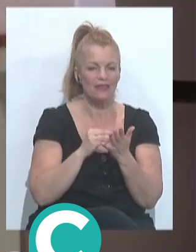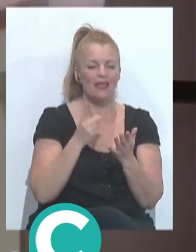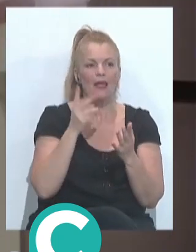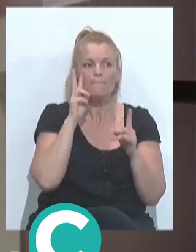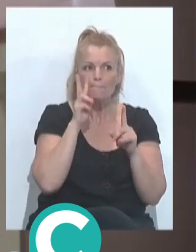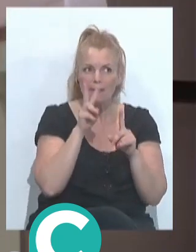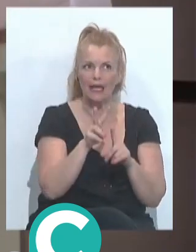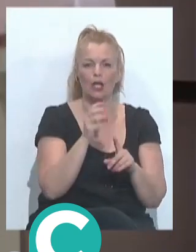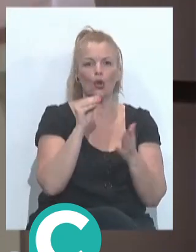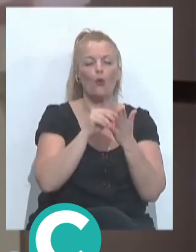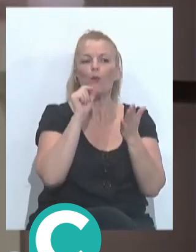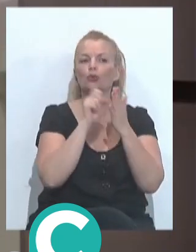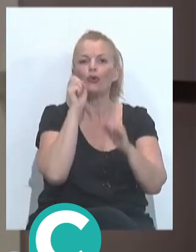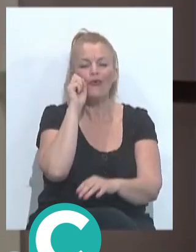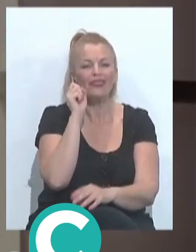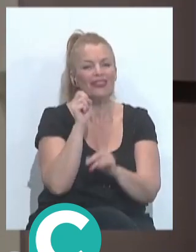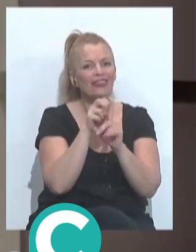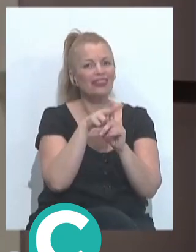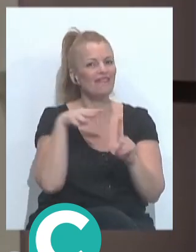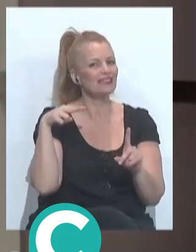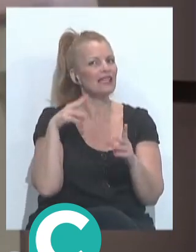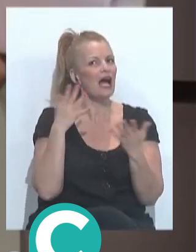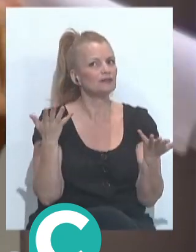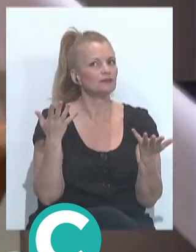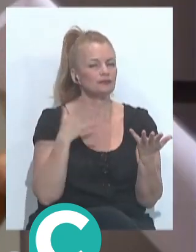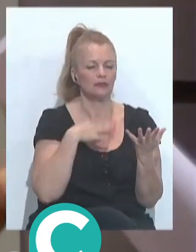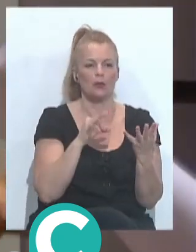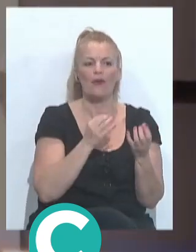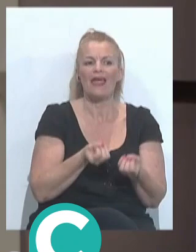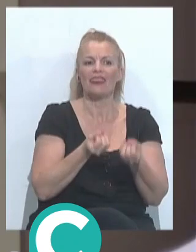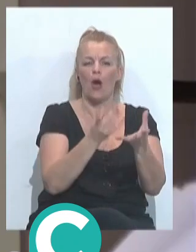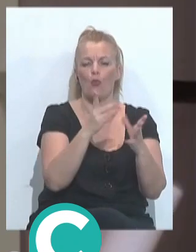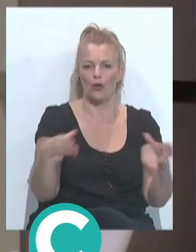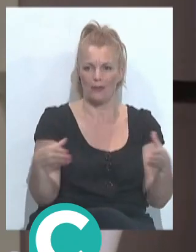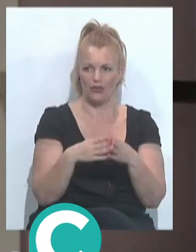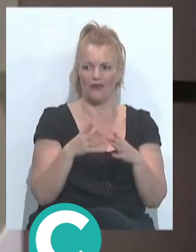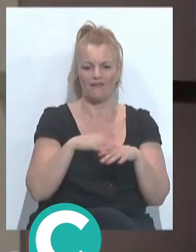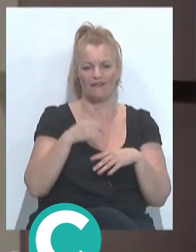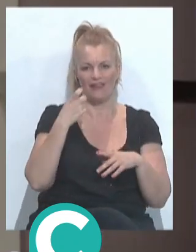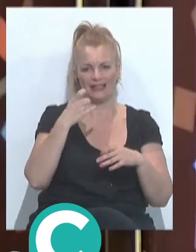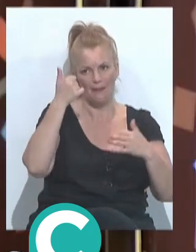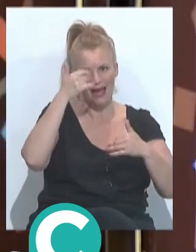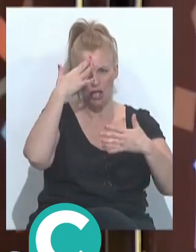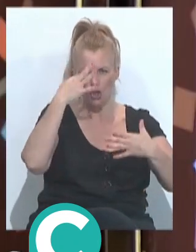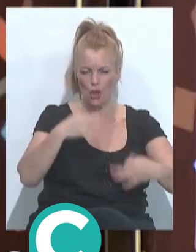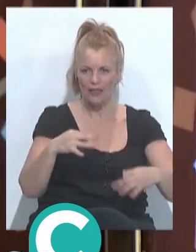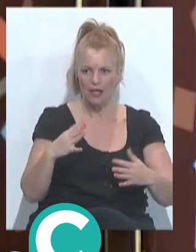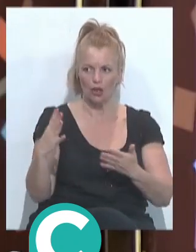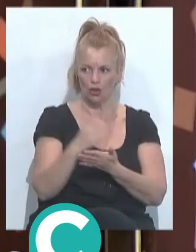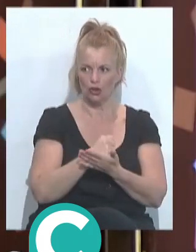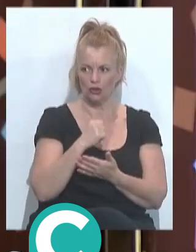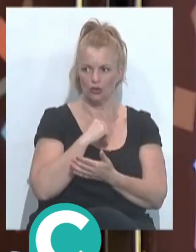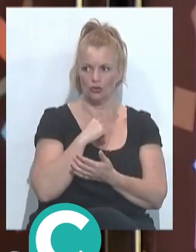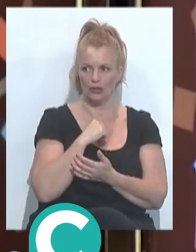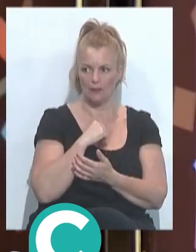perspectiva y sabiendo detectar qué puede deparar una agrupación. Yo creo que hace falta más inocencia en el sentido de todos tenemos